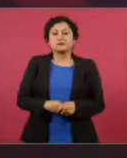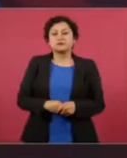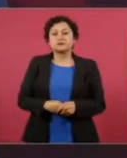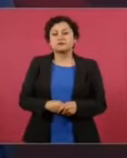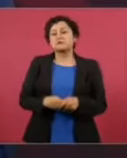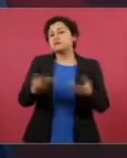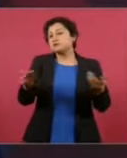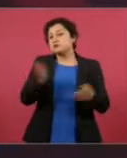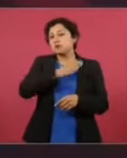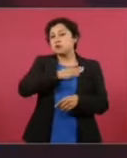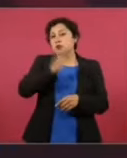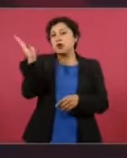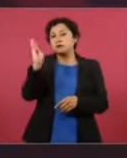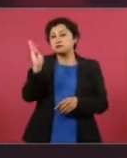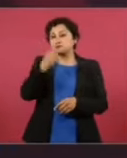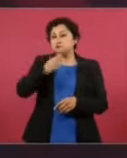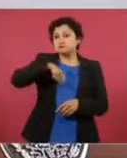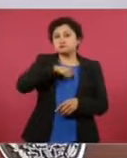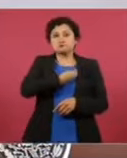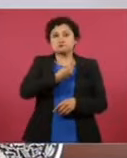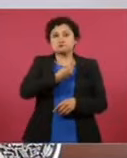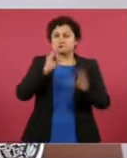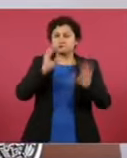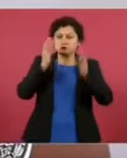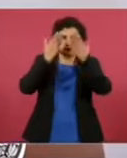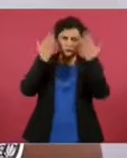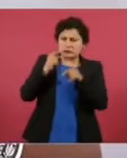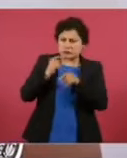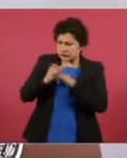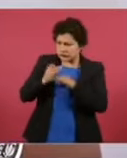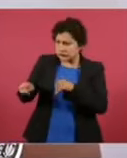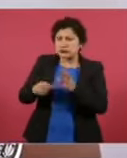Nosotros hemos resistido, no sé cómo usted ahora, el peso, ponlo.